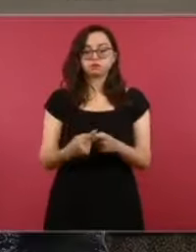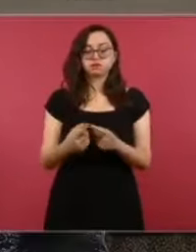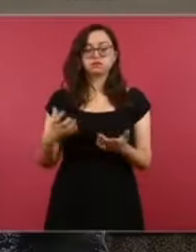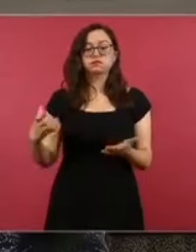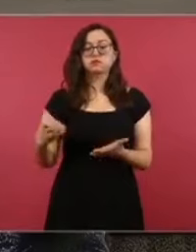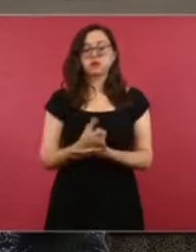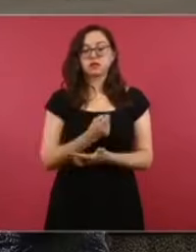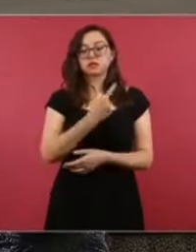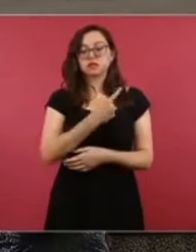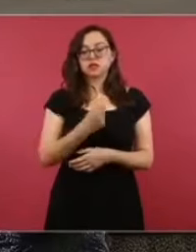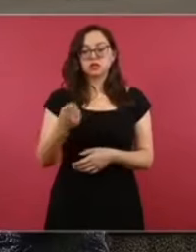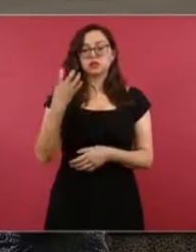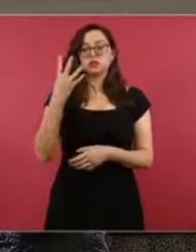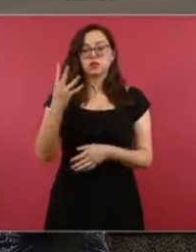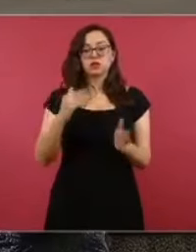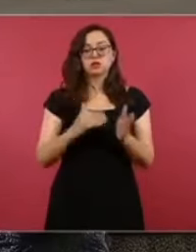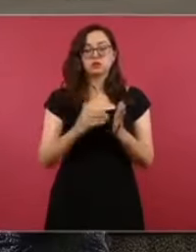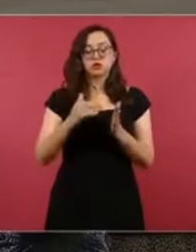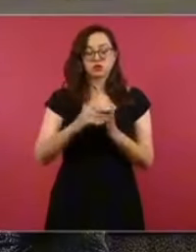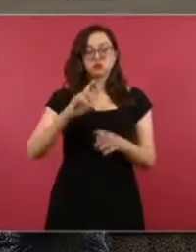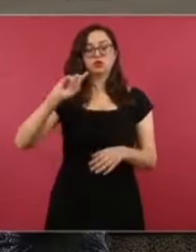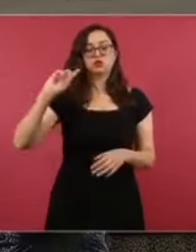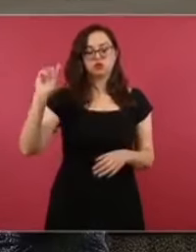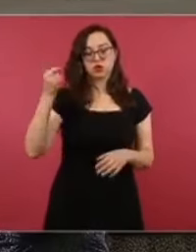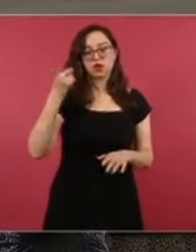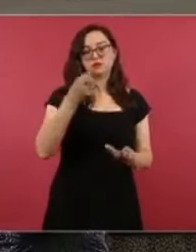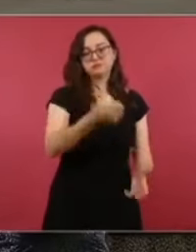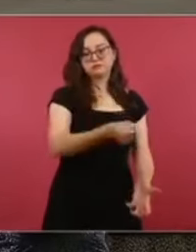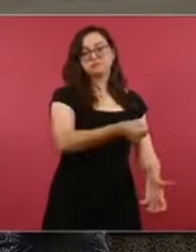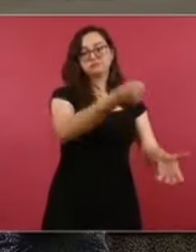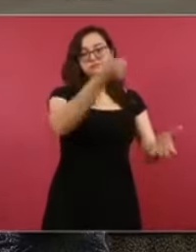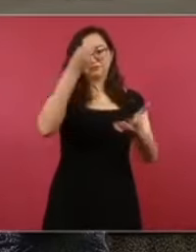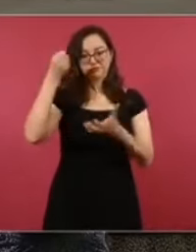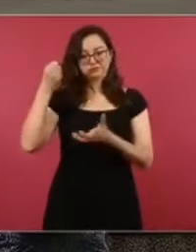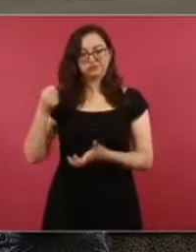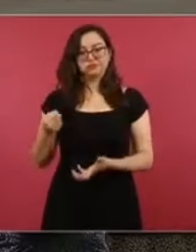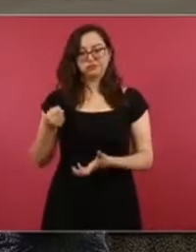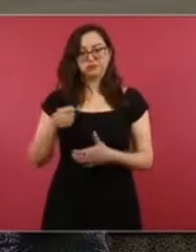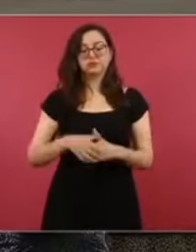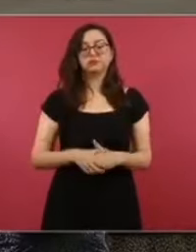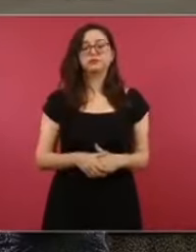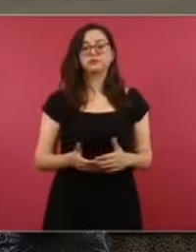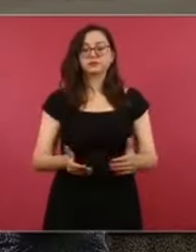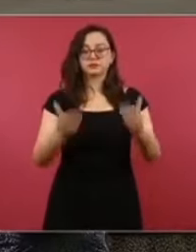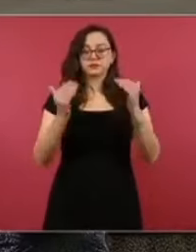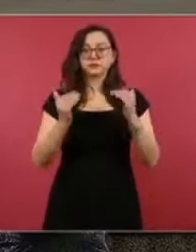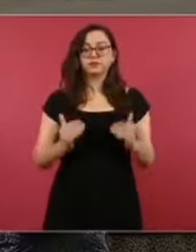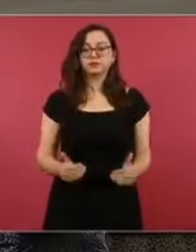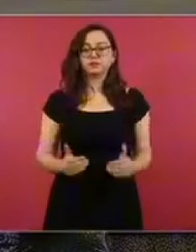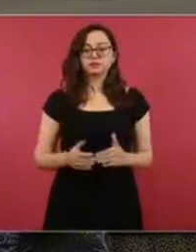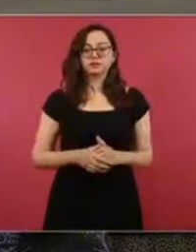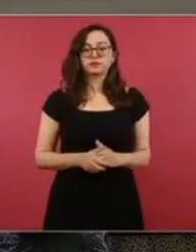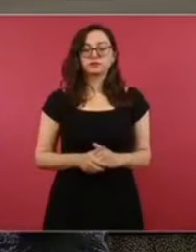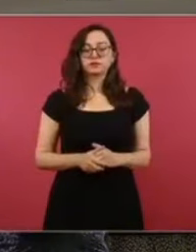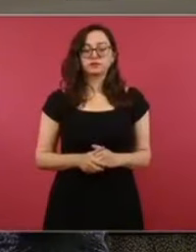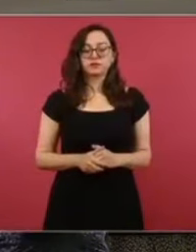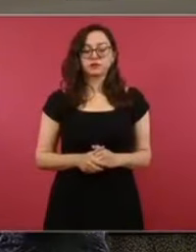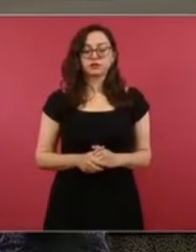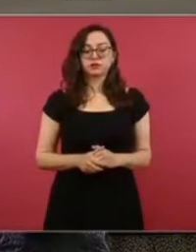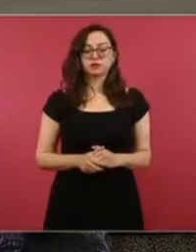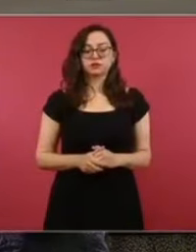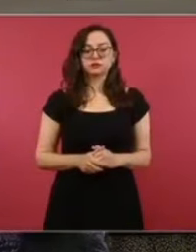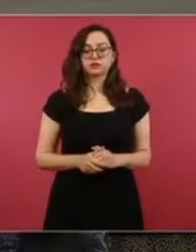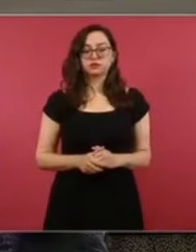104 millones de dólares de esos 216. La que sigue, por favor. Este es un caso